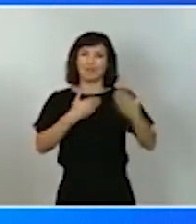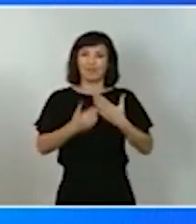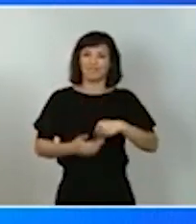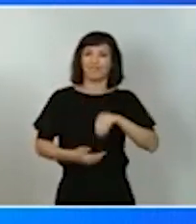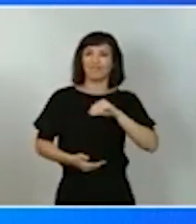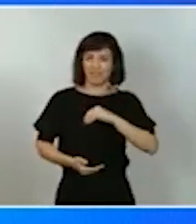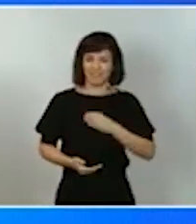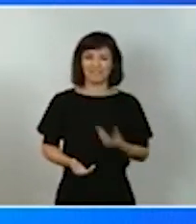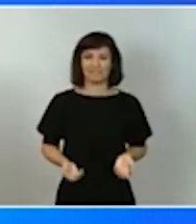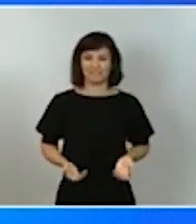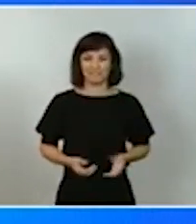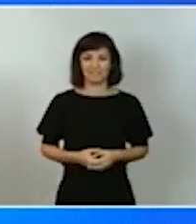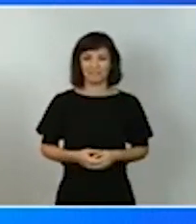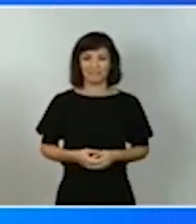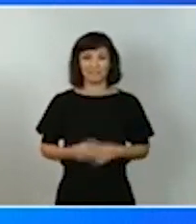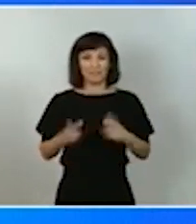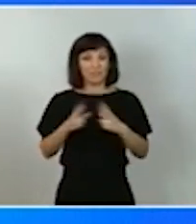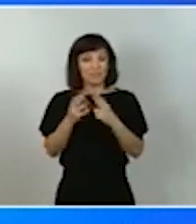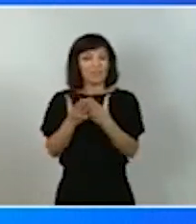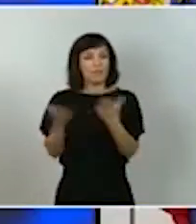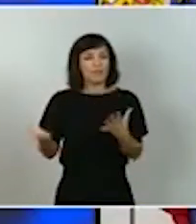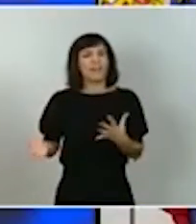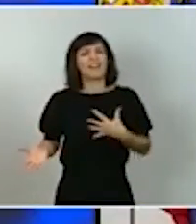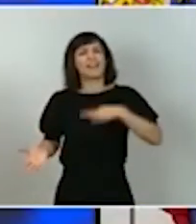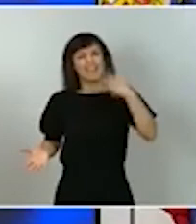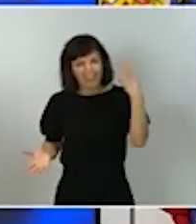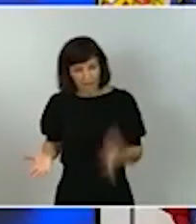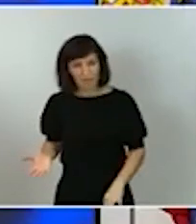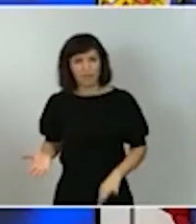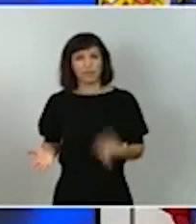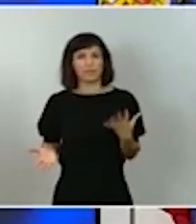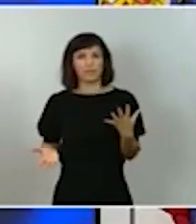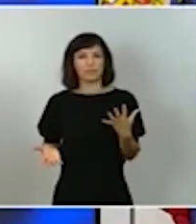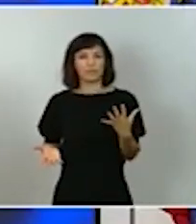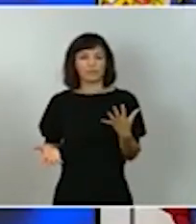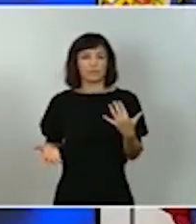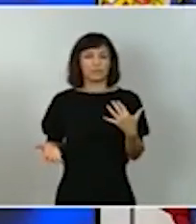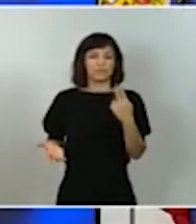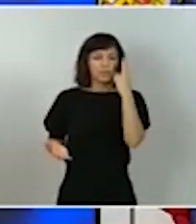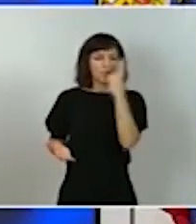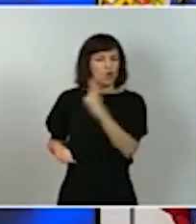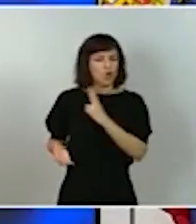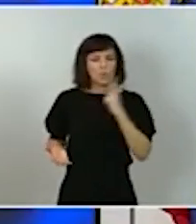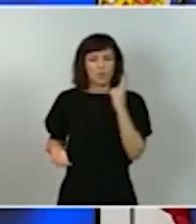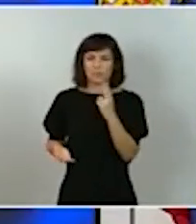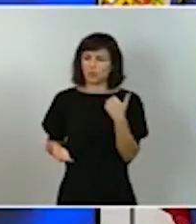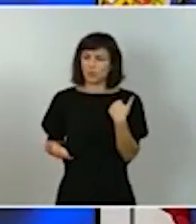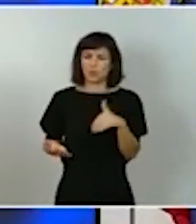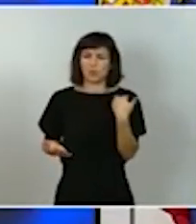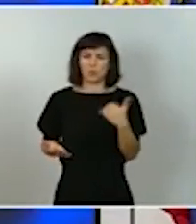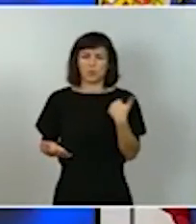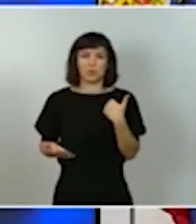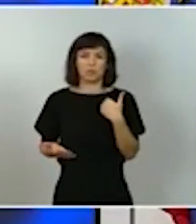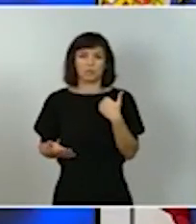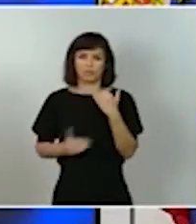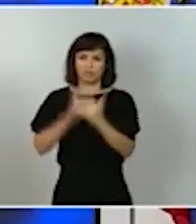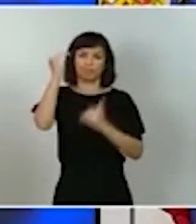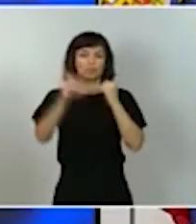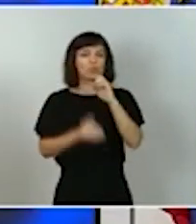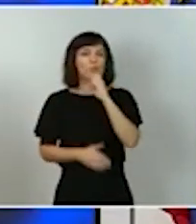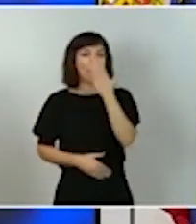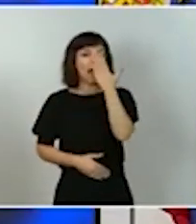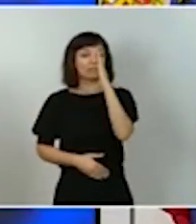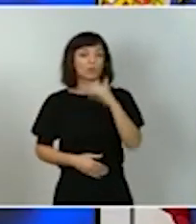una sociedad capaz de superar los mayores compromisos desde dos actitudes básicas desde dos actitudes